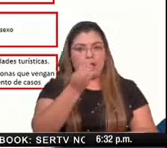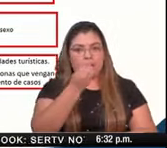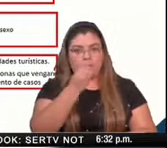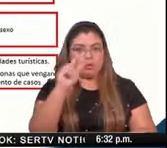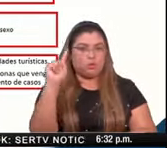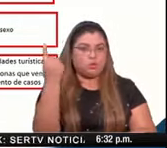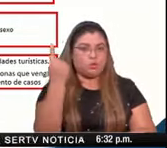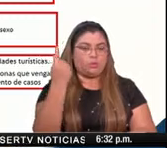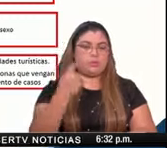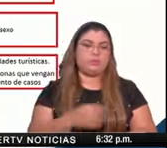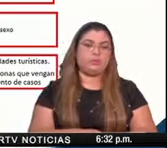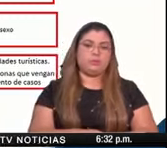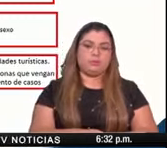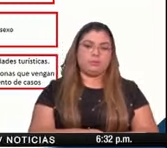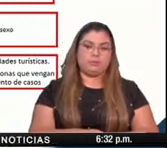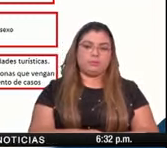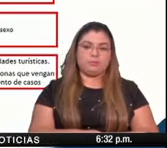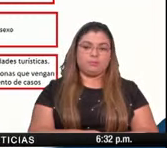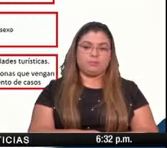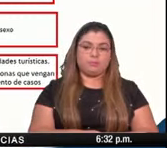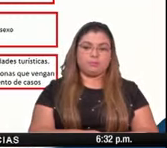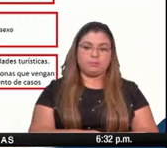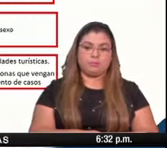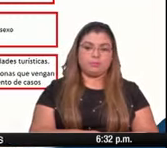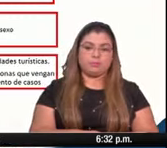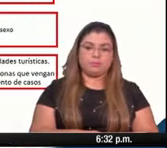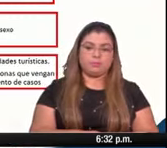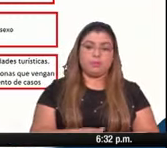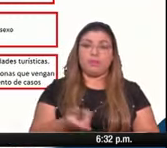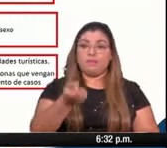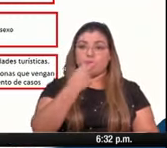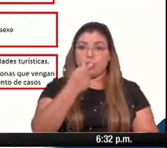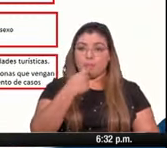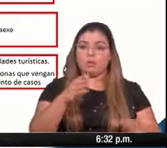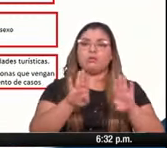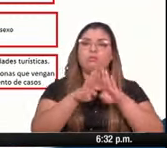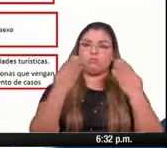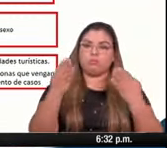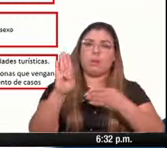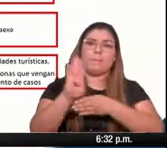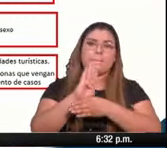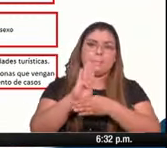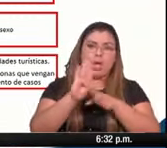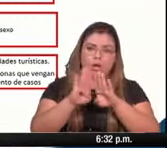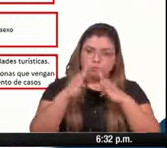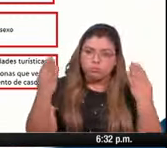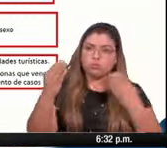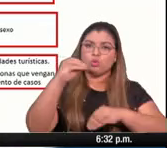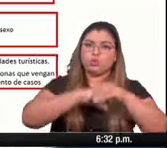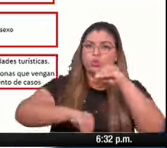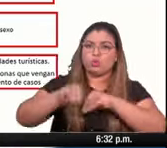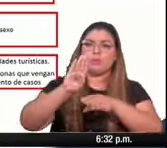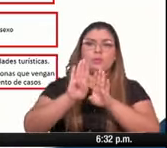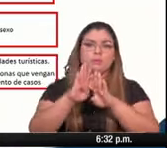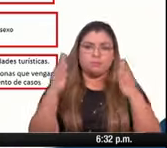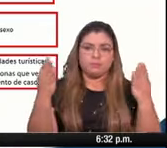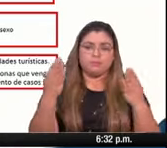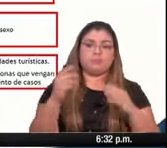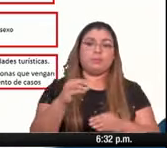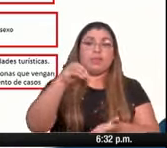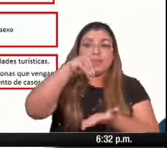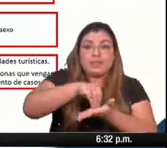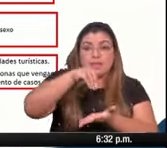alimentos se mantiene abierto el agro farmacias bancos supermercados y tiendas de